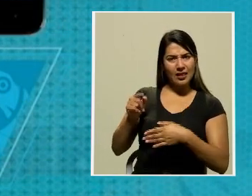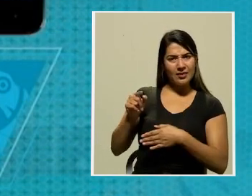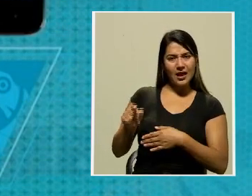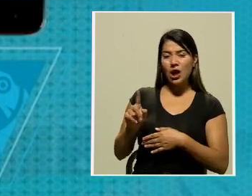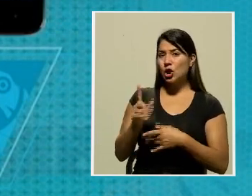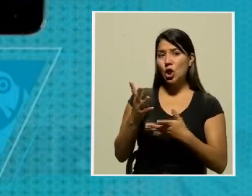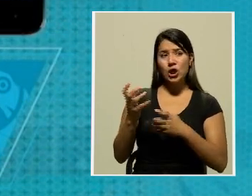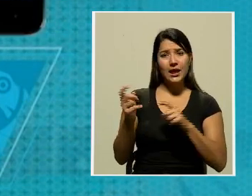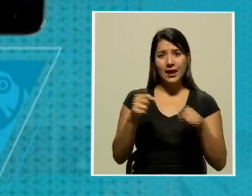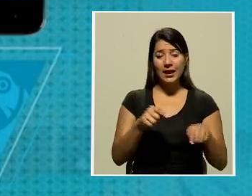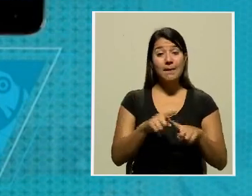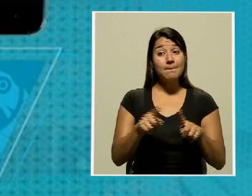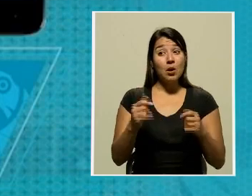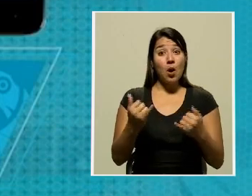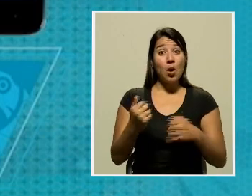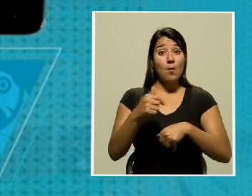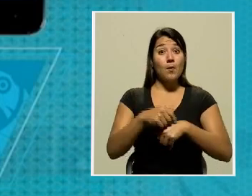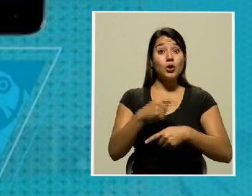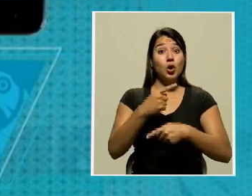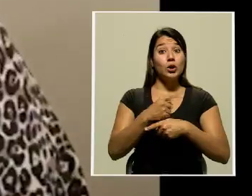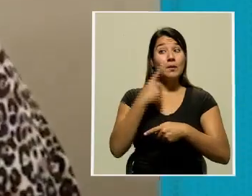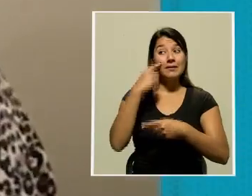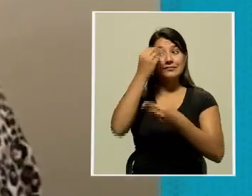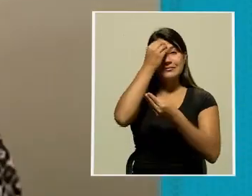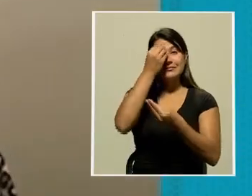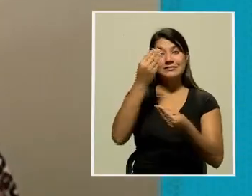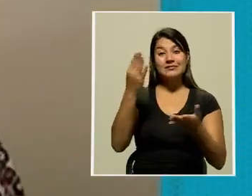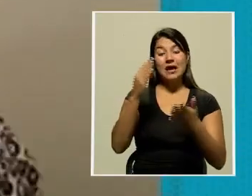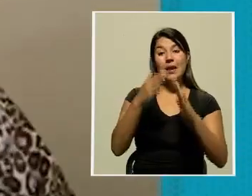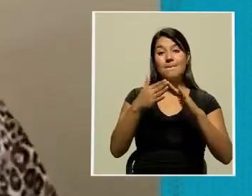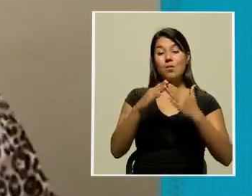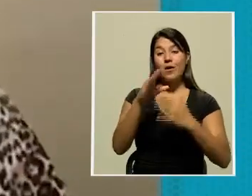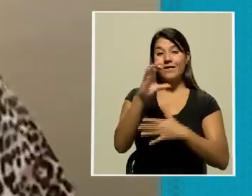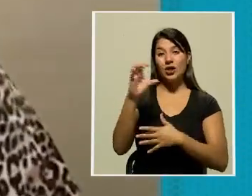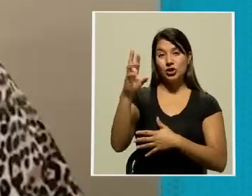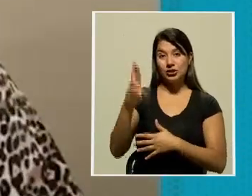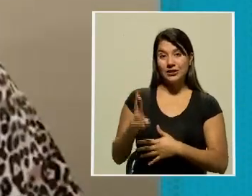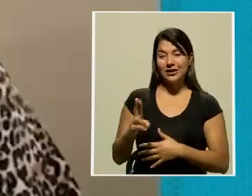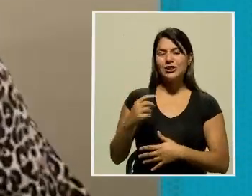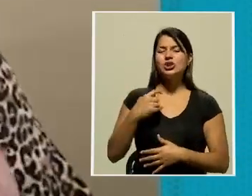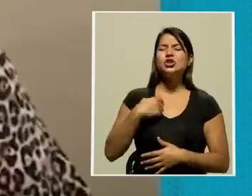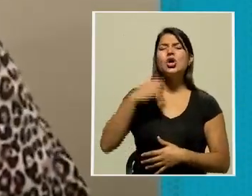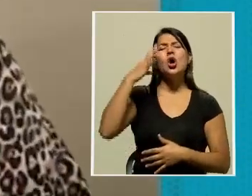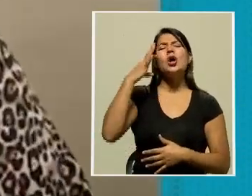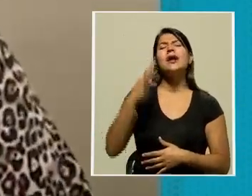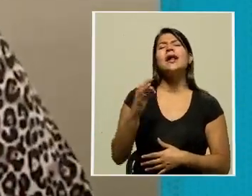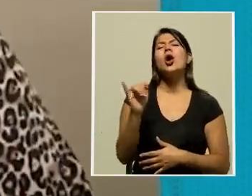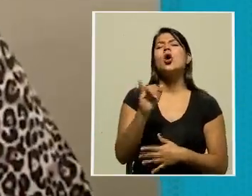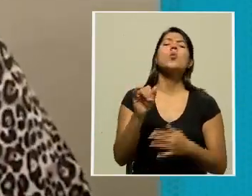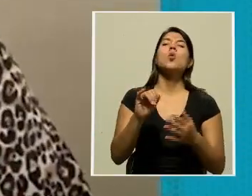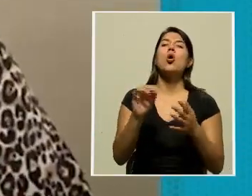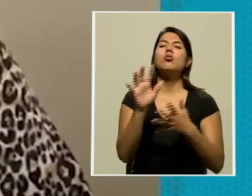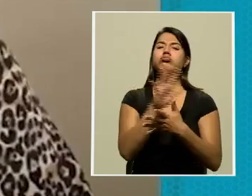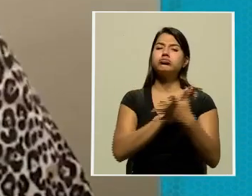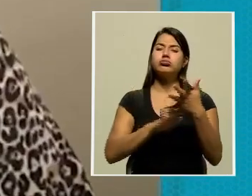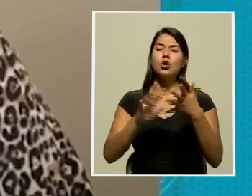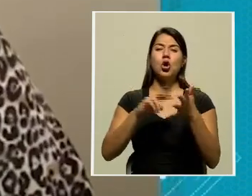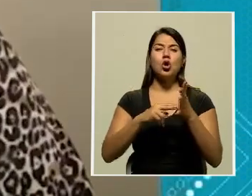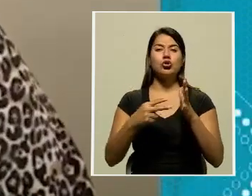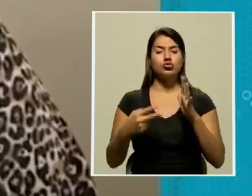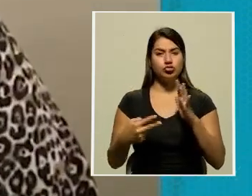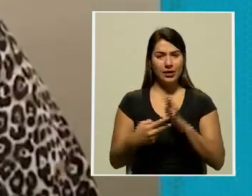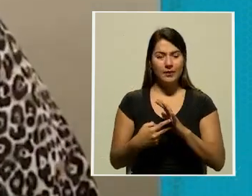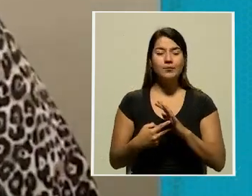rinda esa información al pueblo de Costa Rica. Creo que se han confundido los términos de interpelación con lo que es